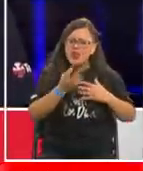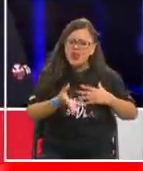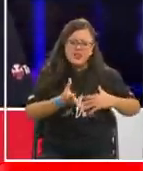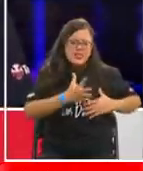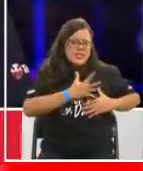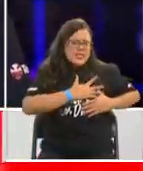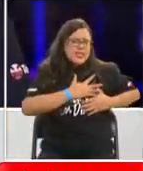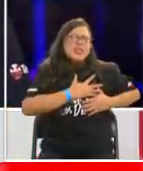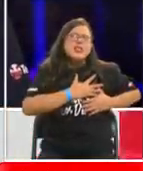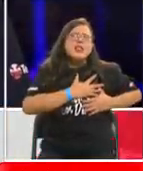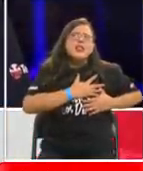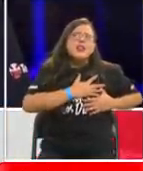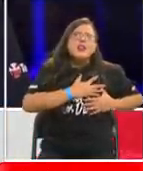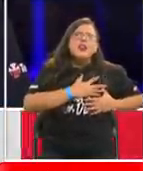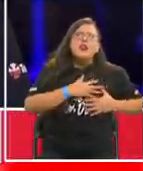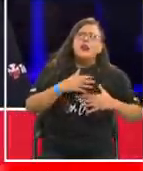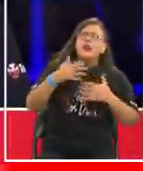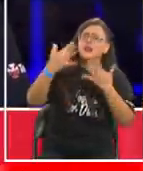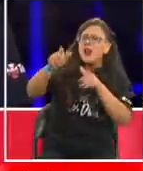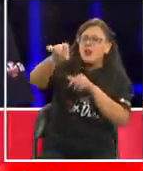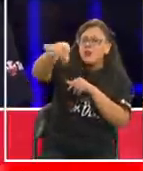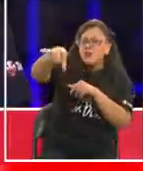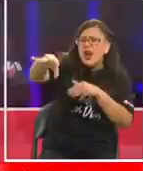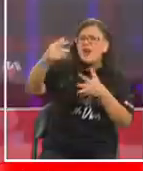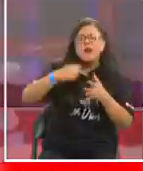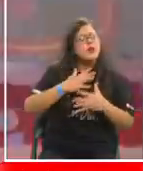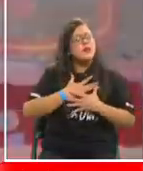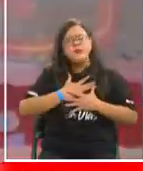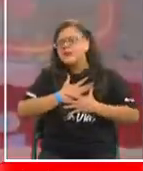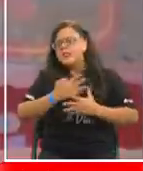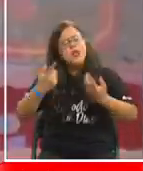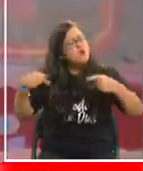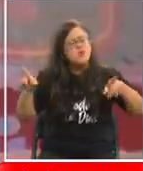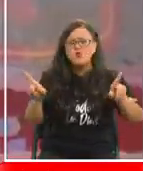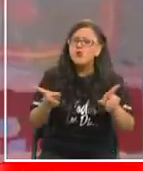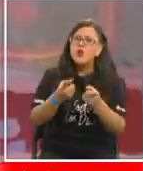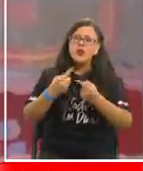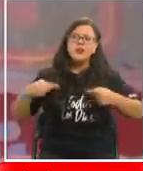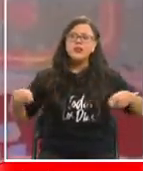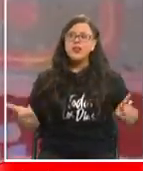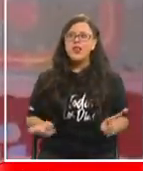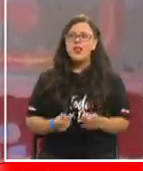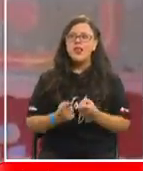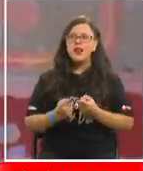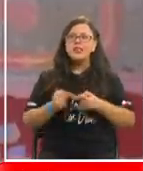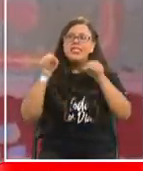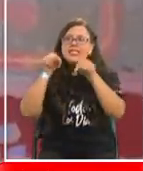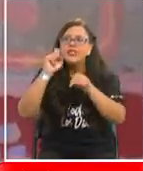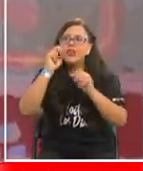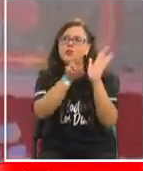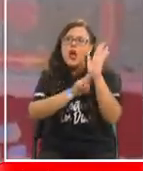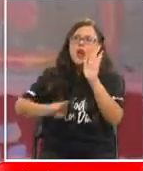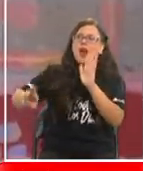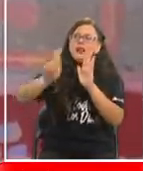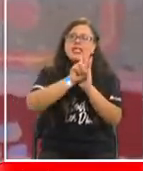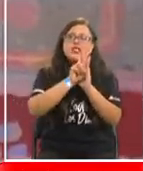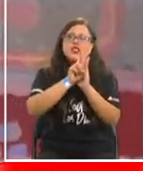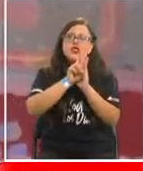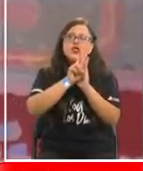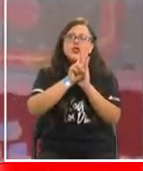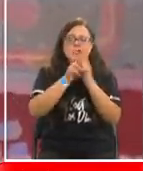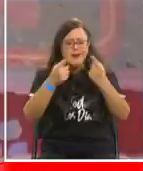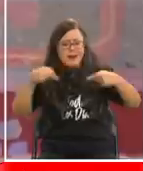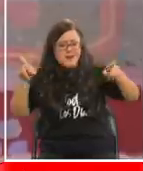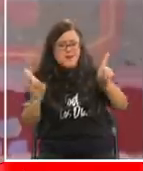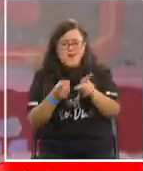Tú sabes que soy un aficionado a la música y siento que la rehabilitación a través de la